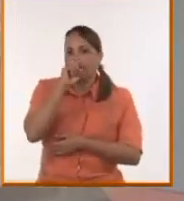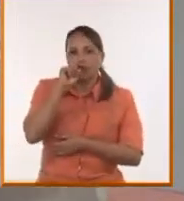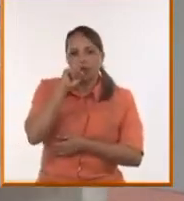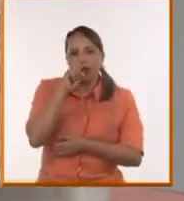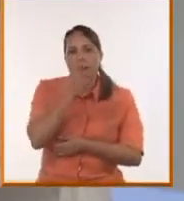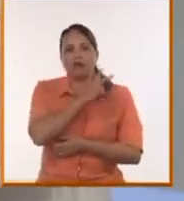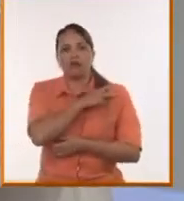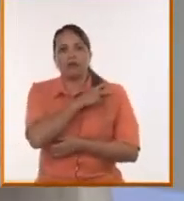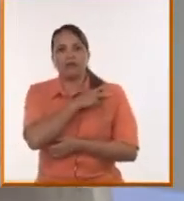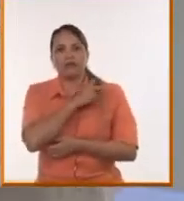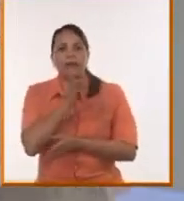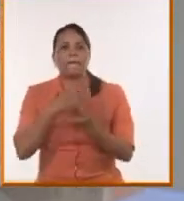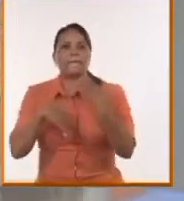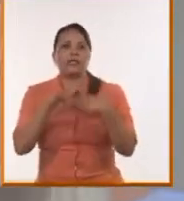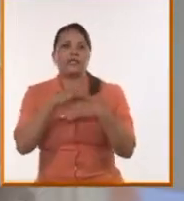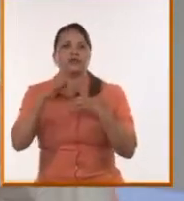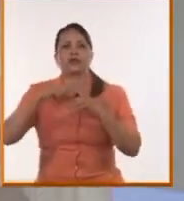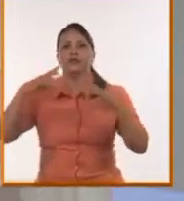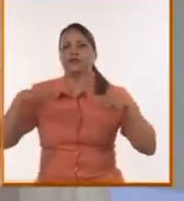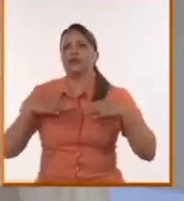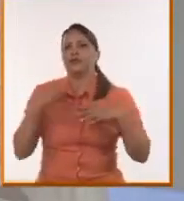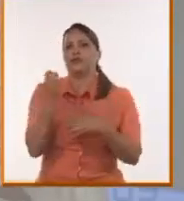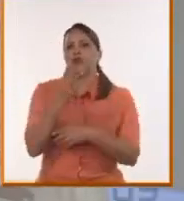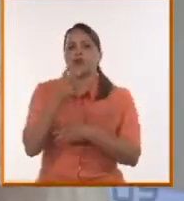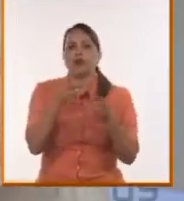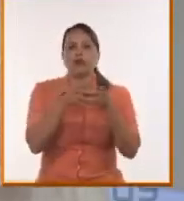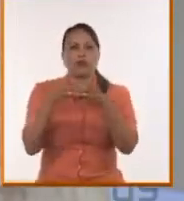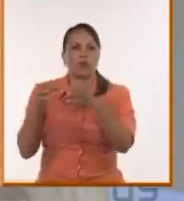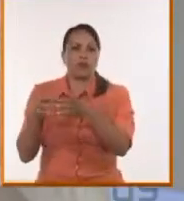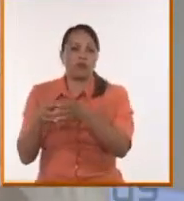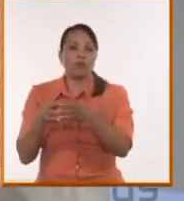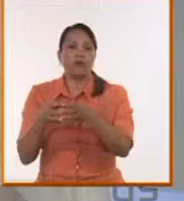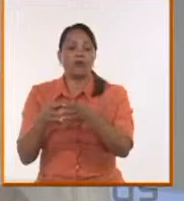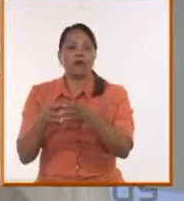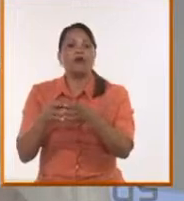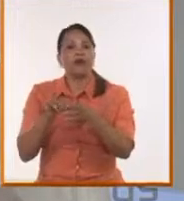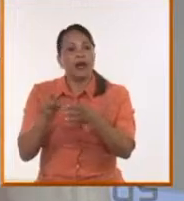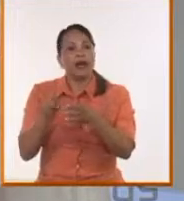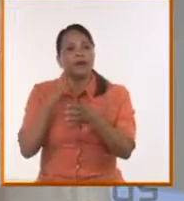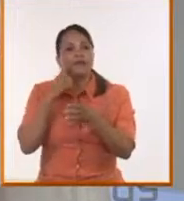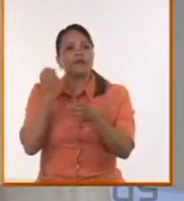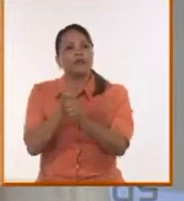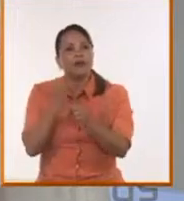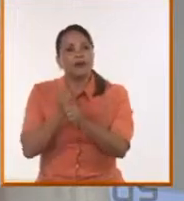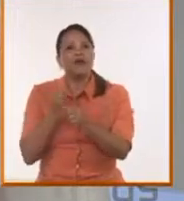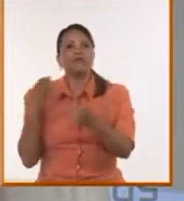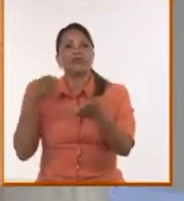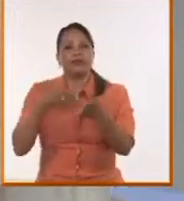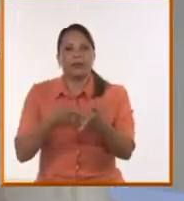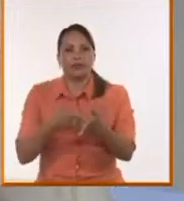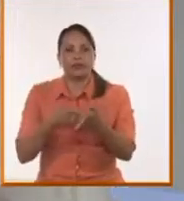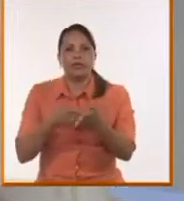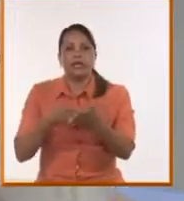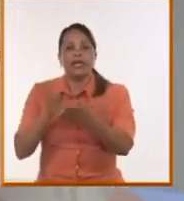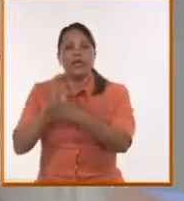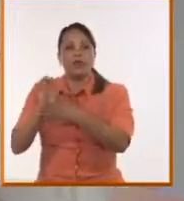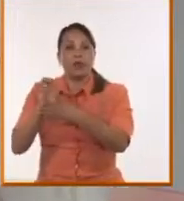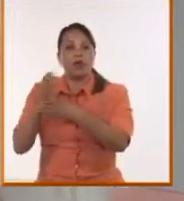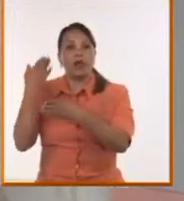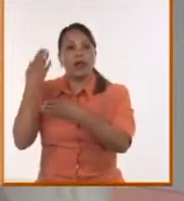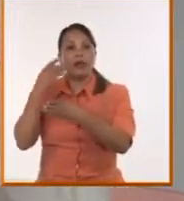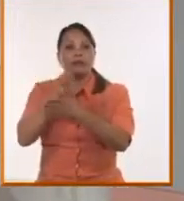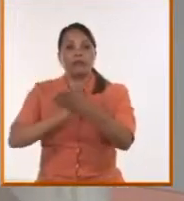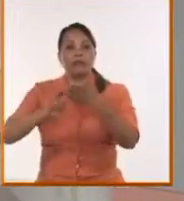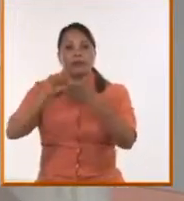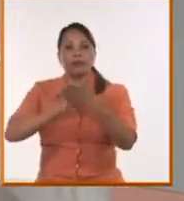casi, casi ministro de turismo de los dos gobiernos anteriores, es decir, hay una acción directa. Y ese Ecuador que tenía prohibición de bases